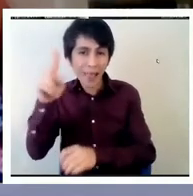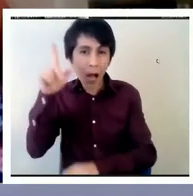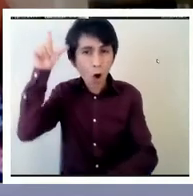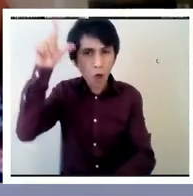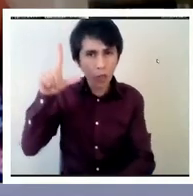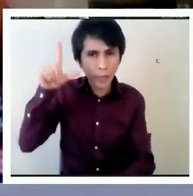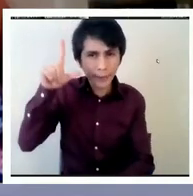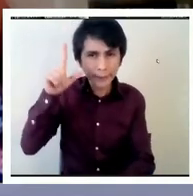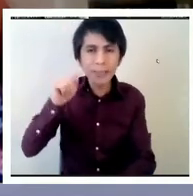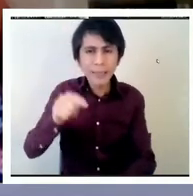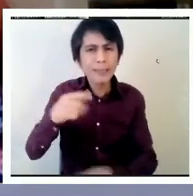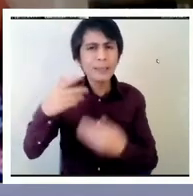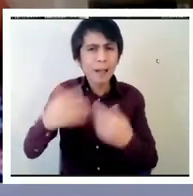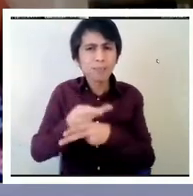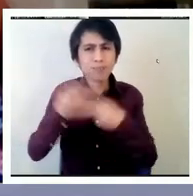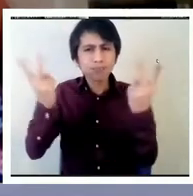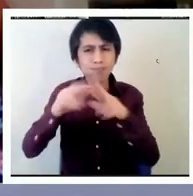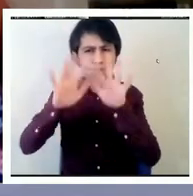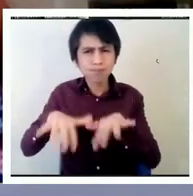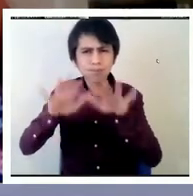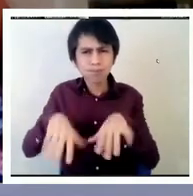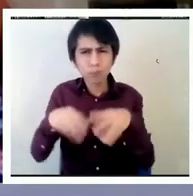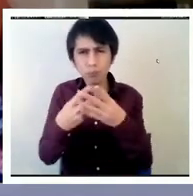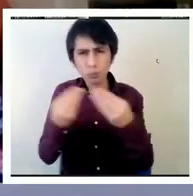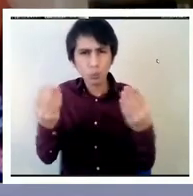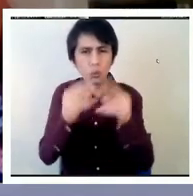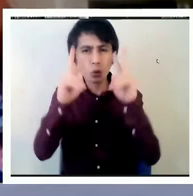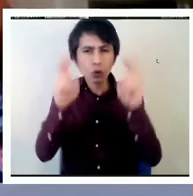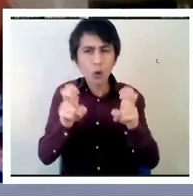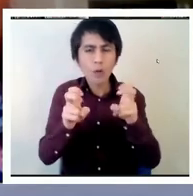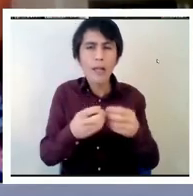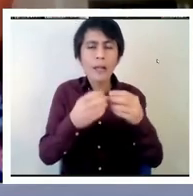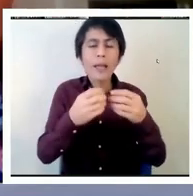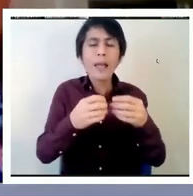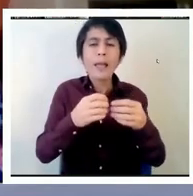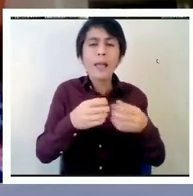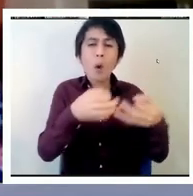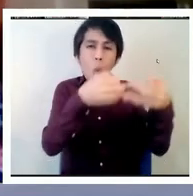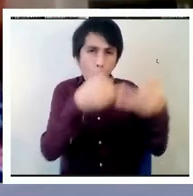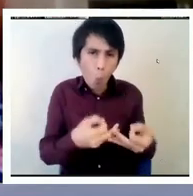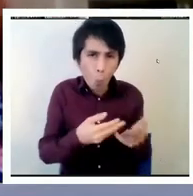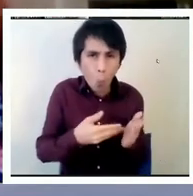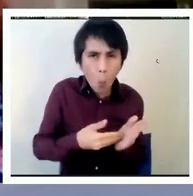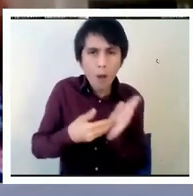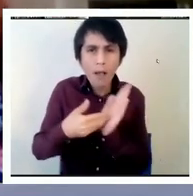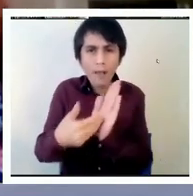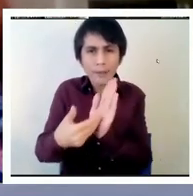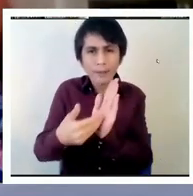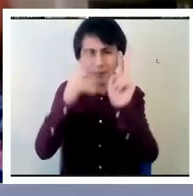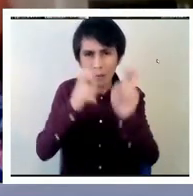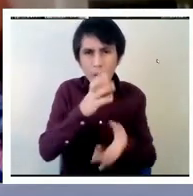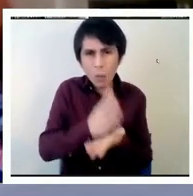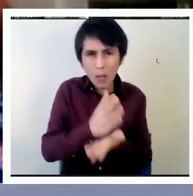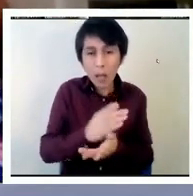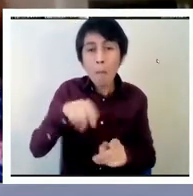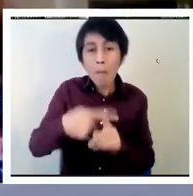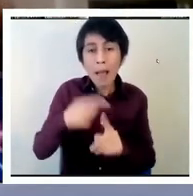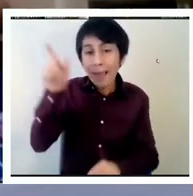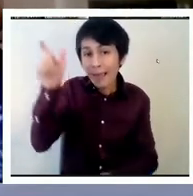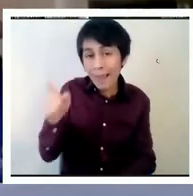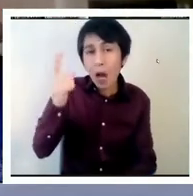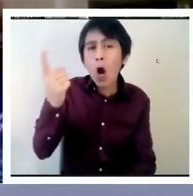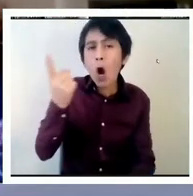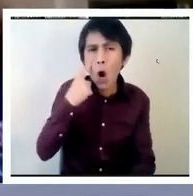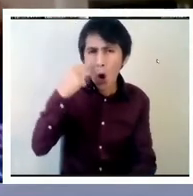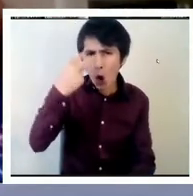sobre inspección escolar, sobre rendición de cuentas, y nos conoce, porque también ha estado previamente